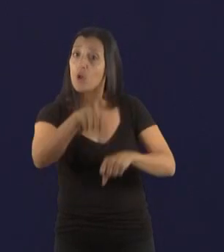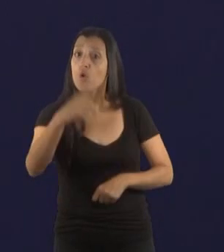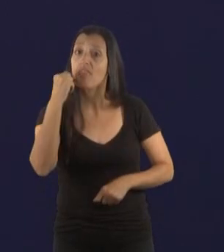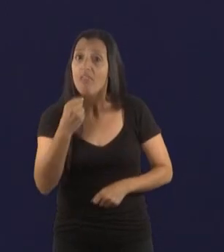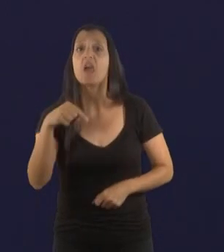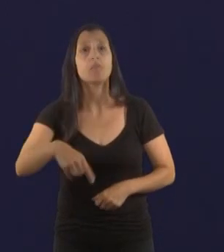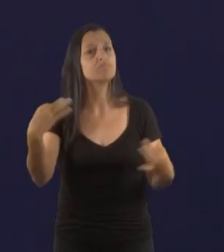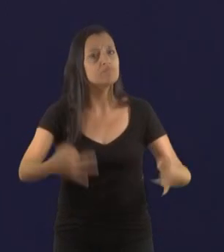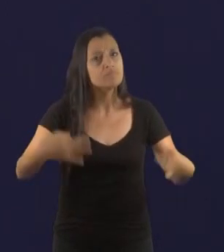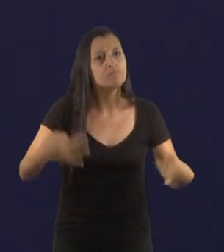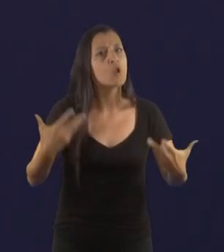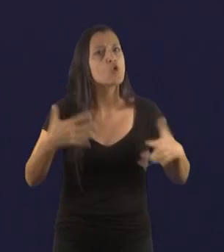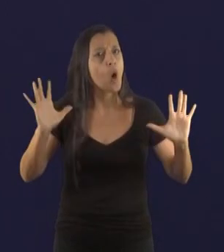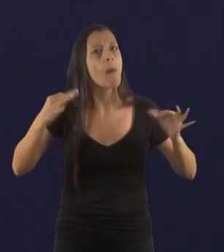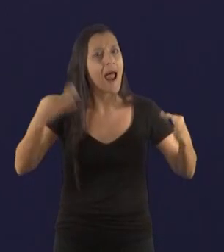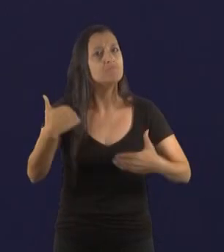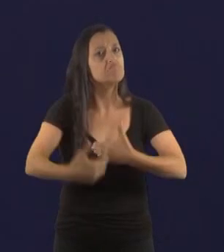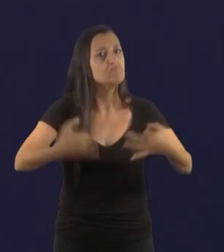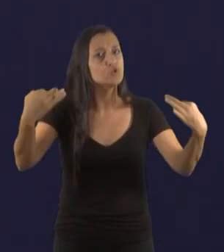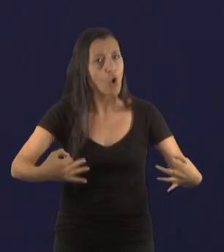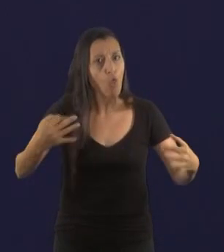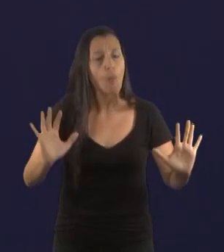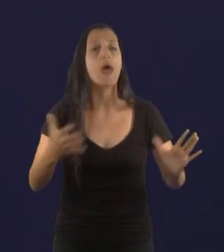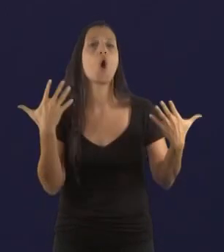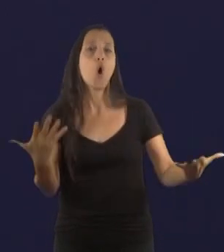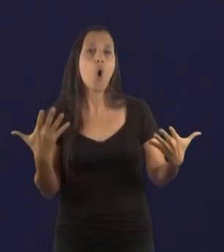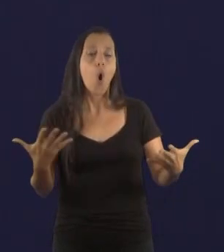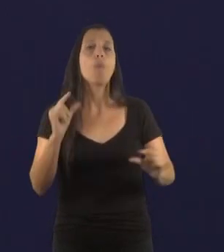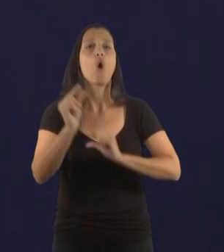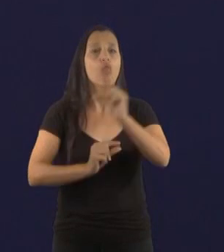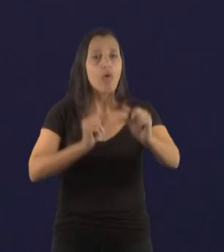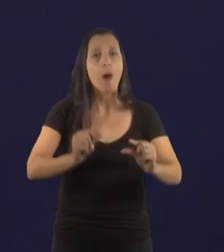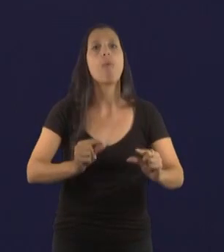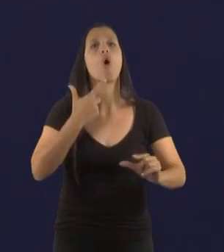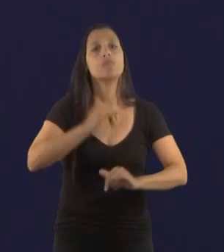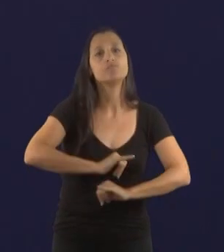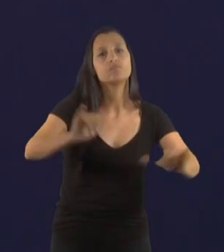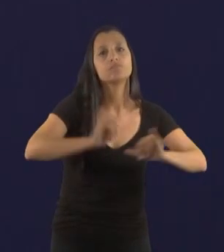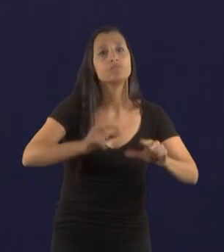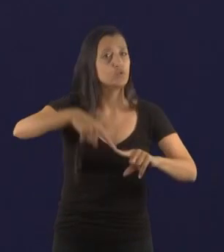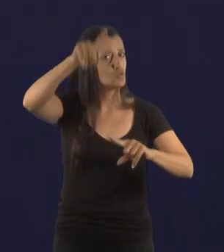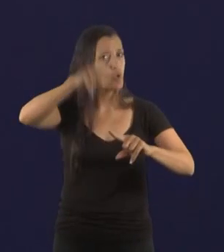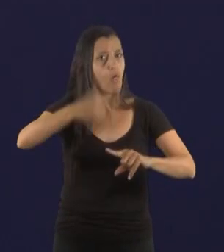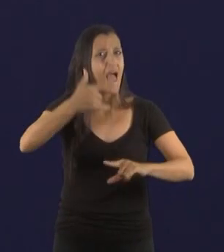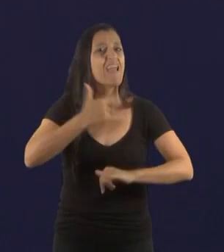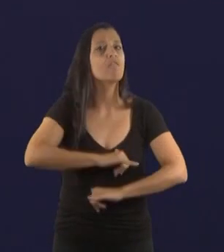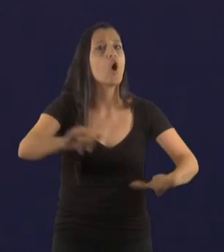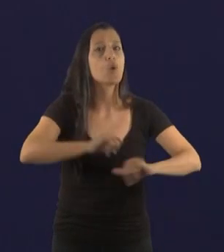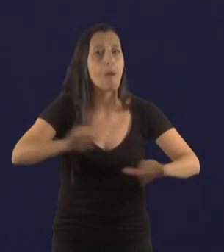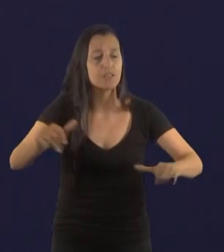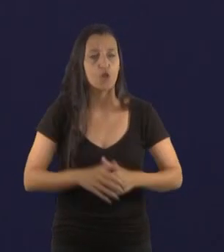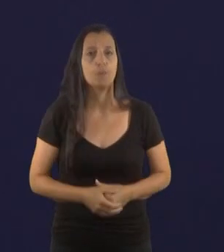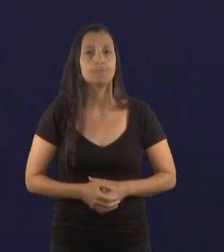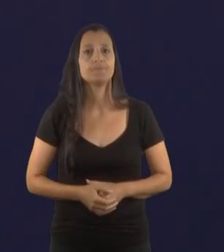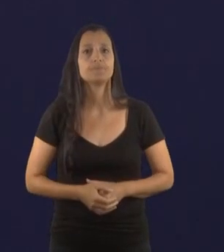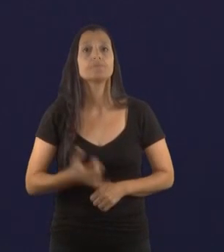desarrollando con total normalidad, por supuesto van a ir teniendo información actualizada durante toda la jornada, está habiendo